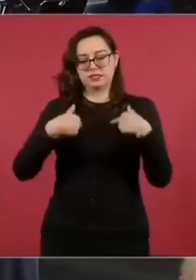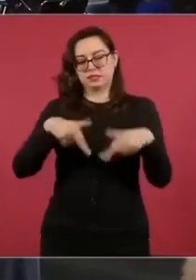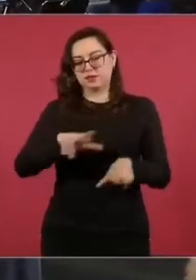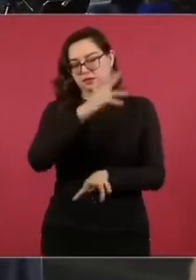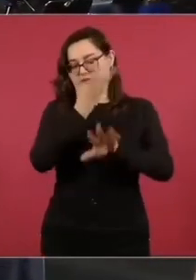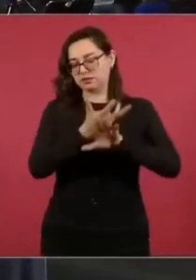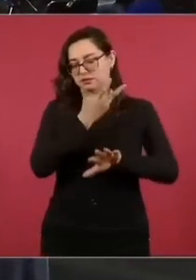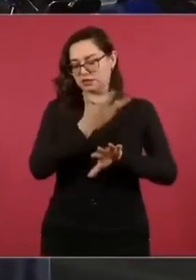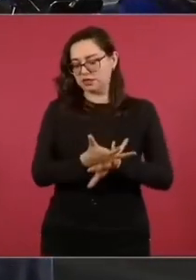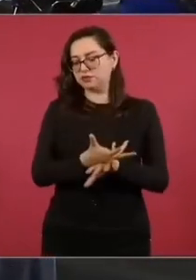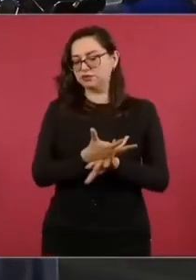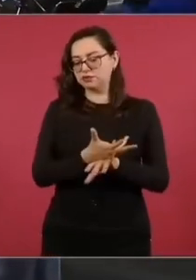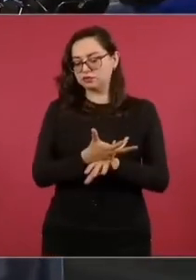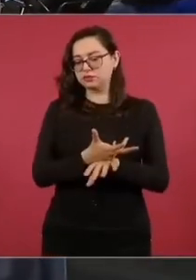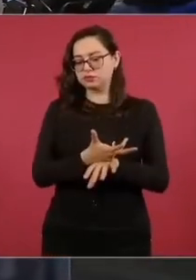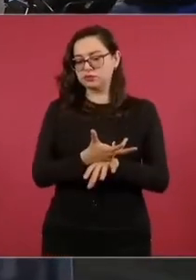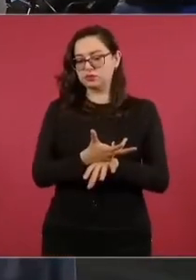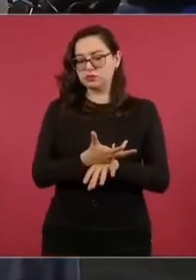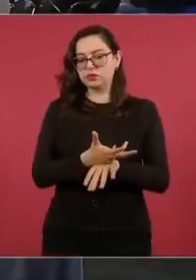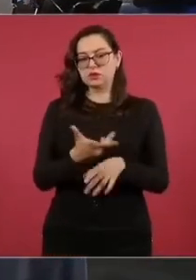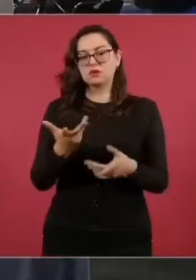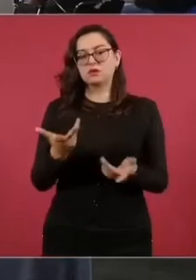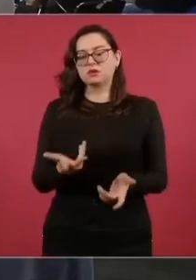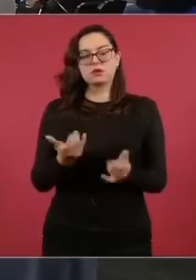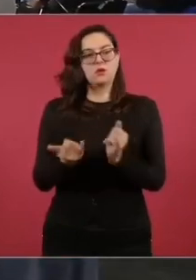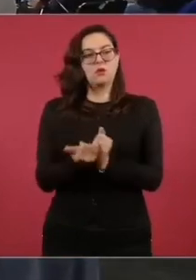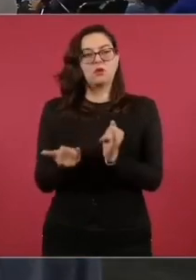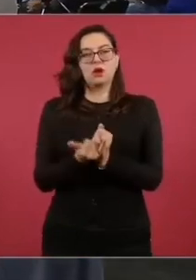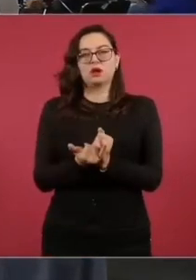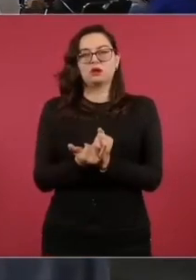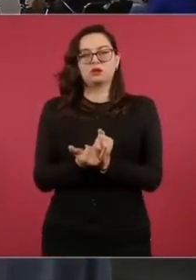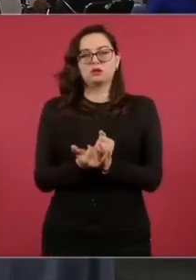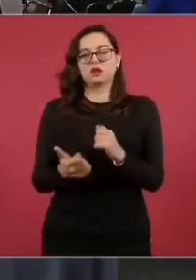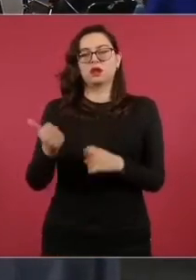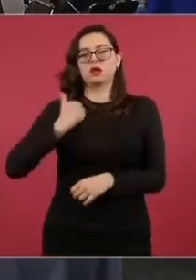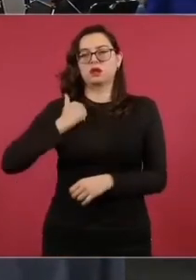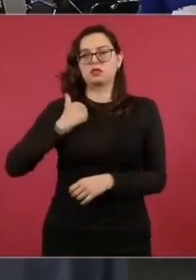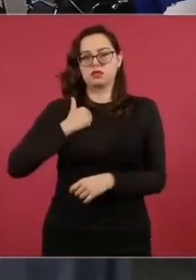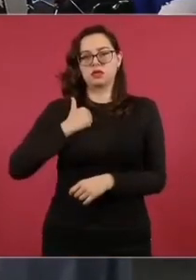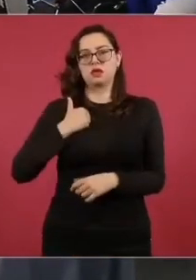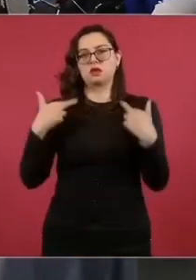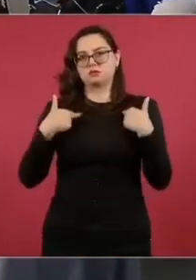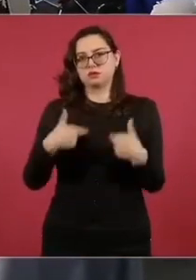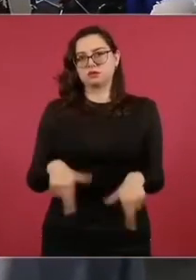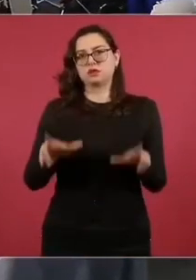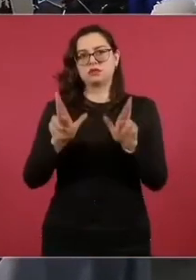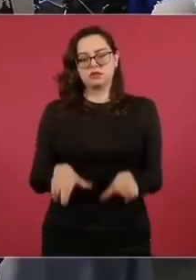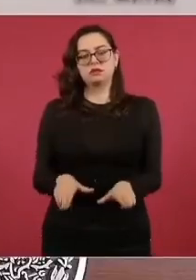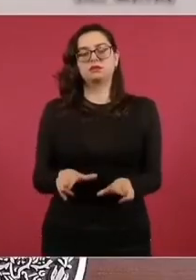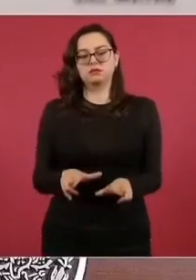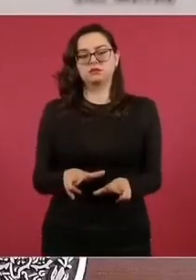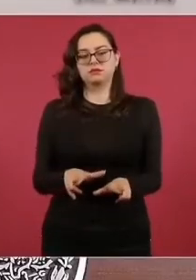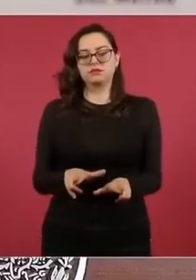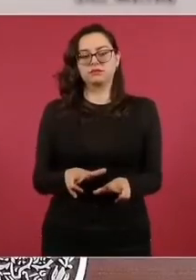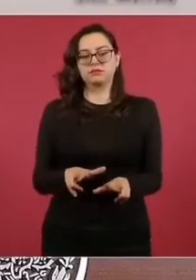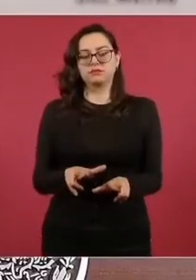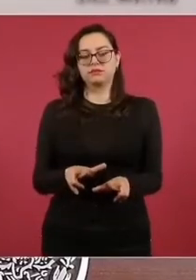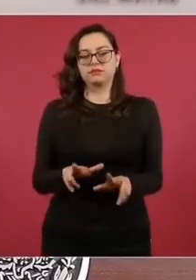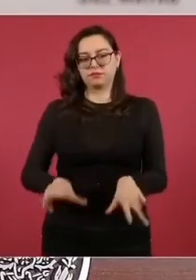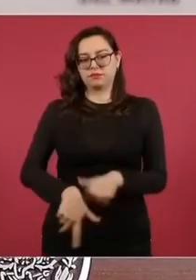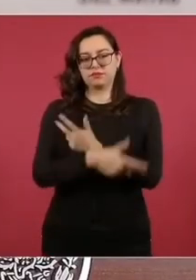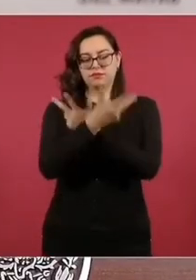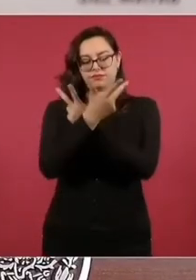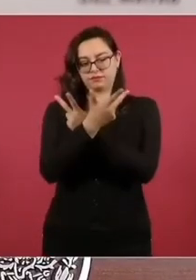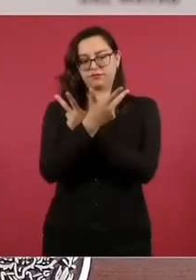Unidos, estuvieron representantes de Canadá, parece que en teleconferencia